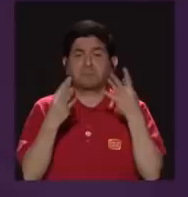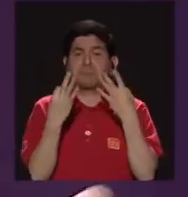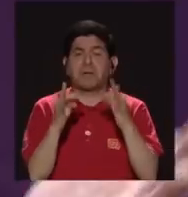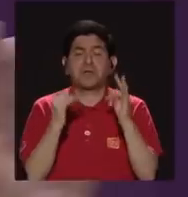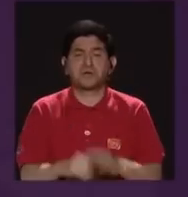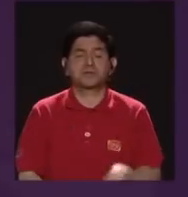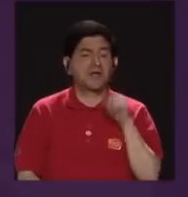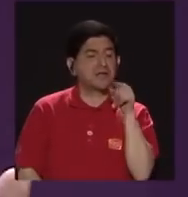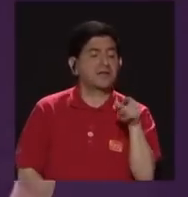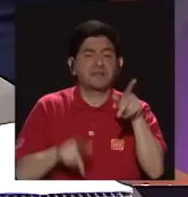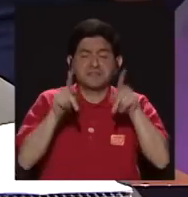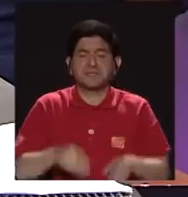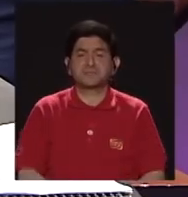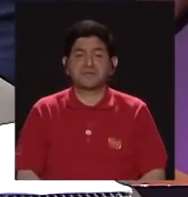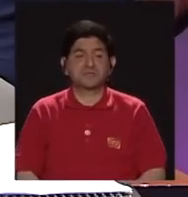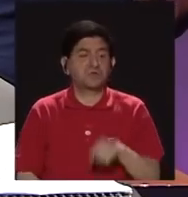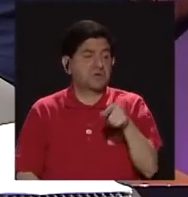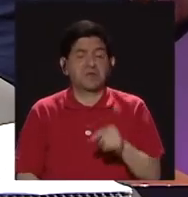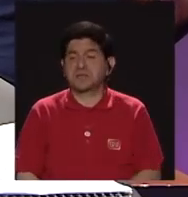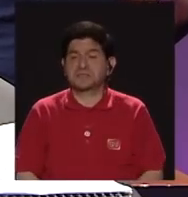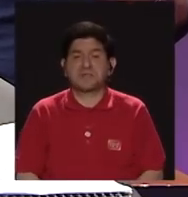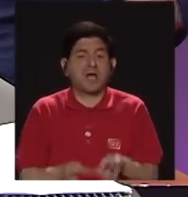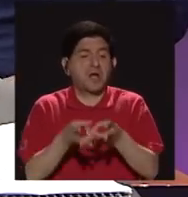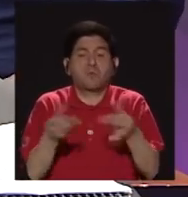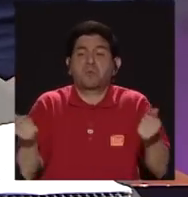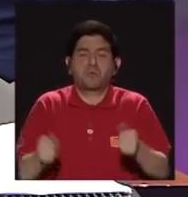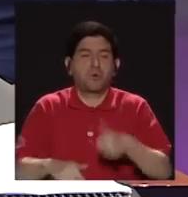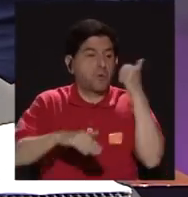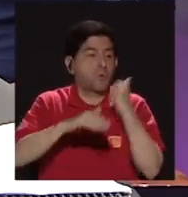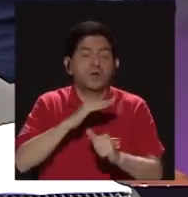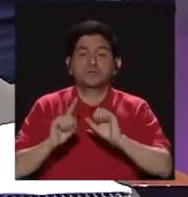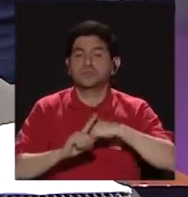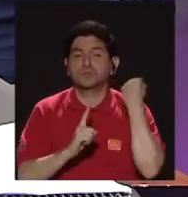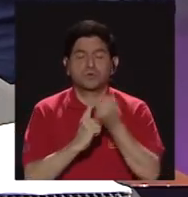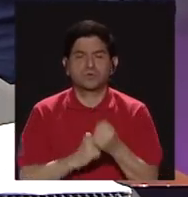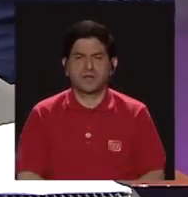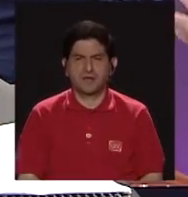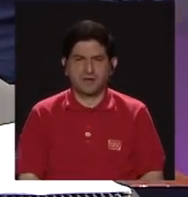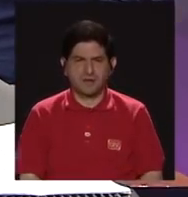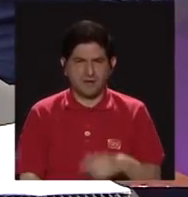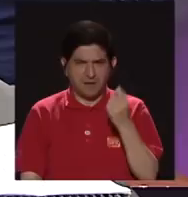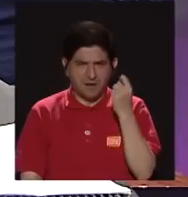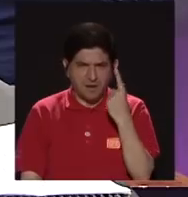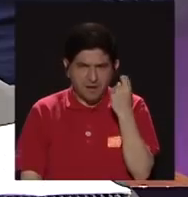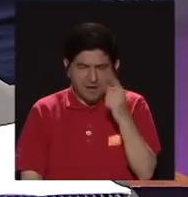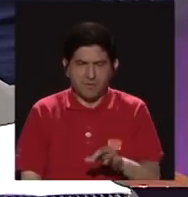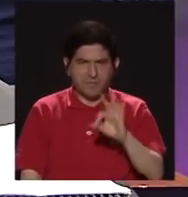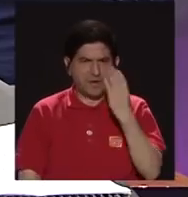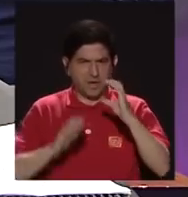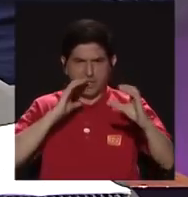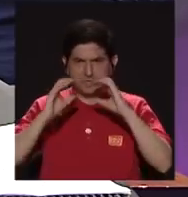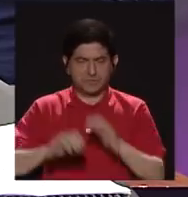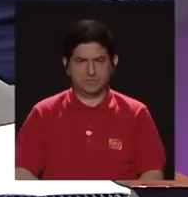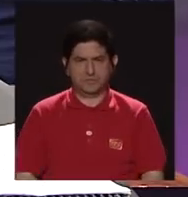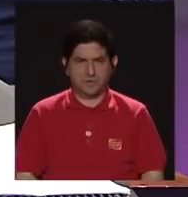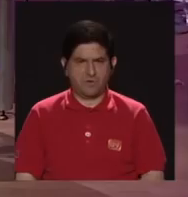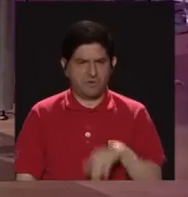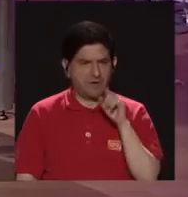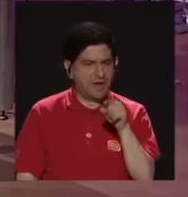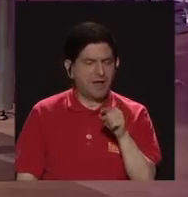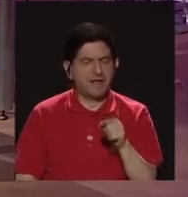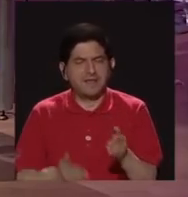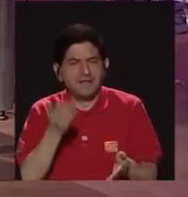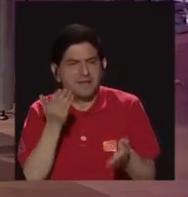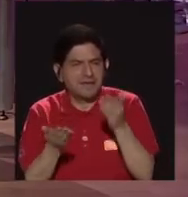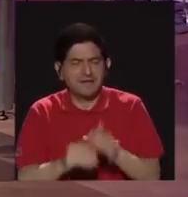manera de deshacerse de ellas y de esconder lo que ha hecho. Y la interpretación en medios, hemos oído